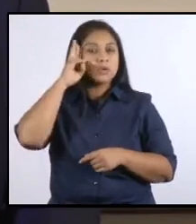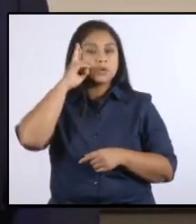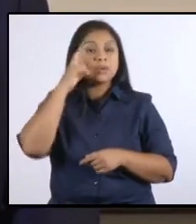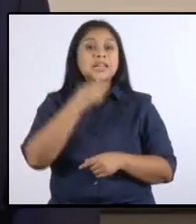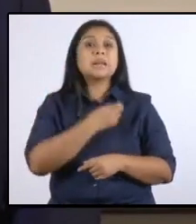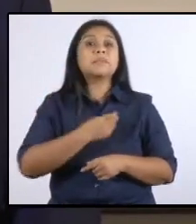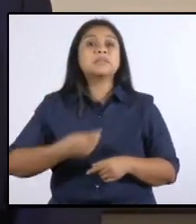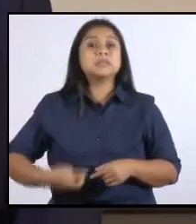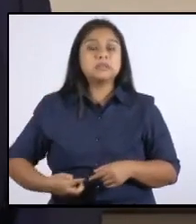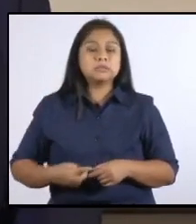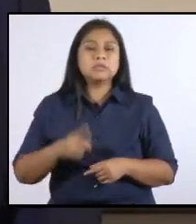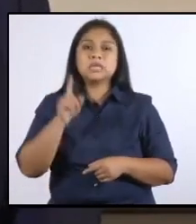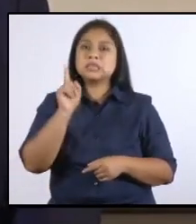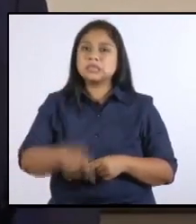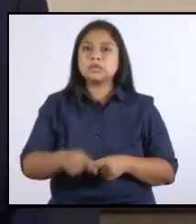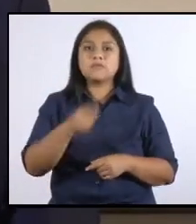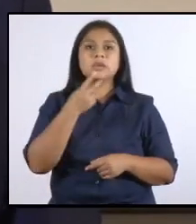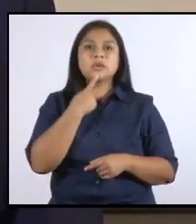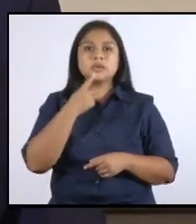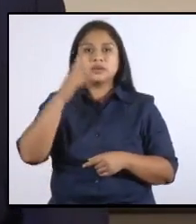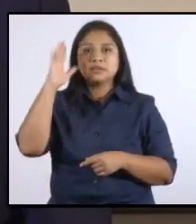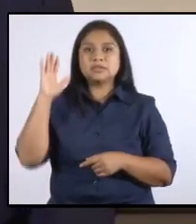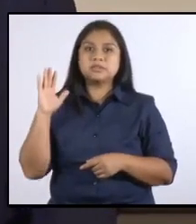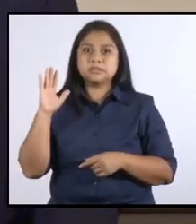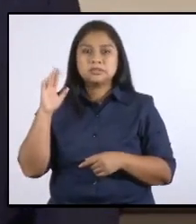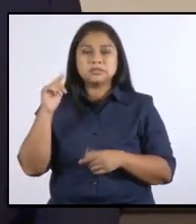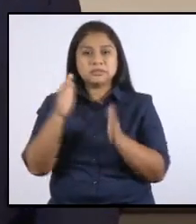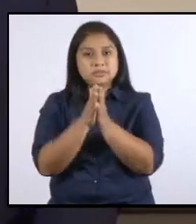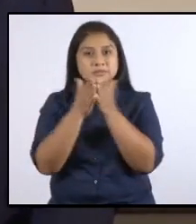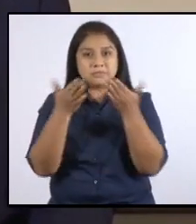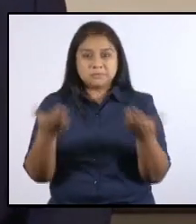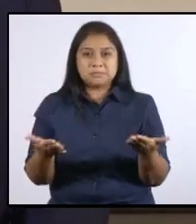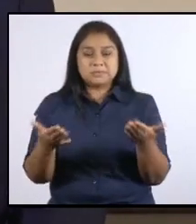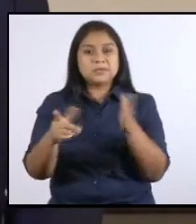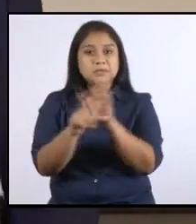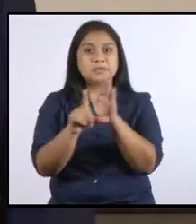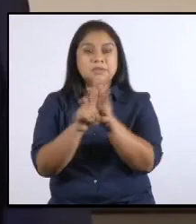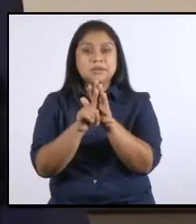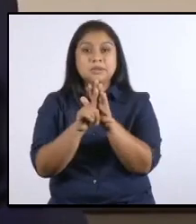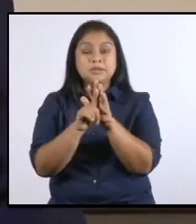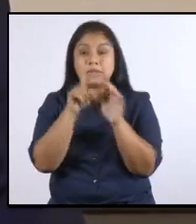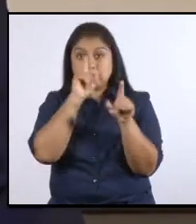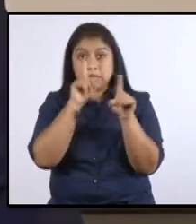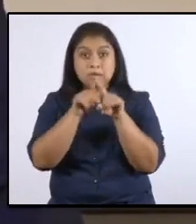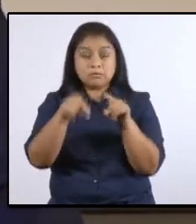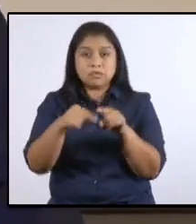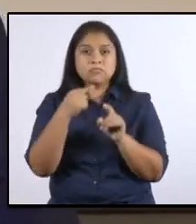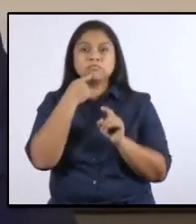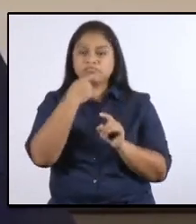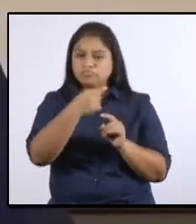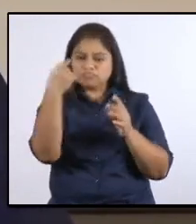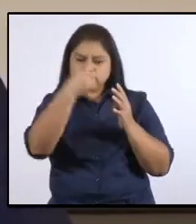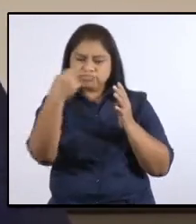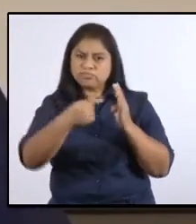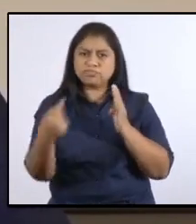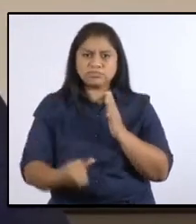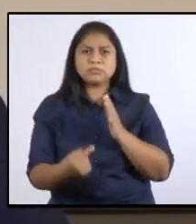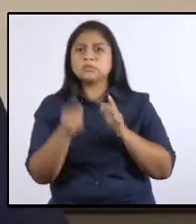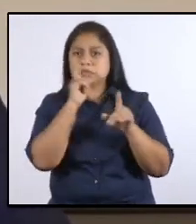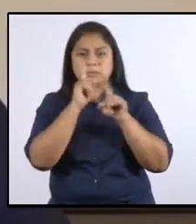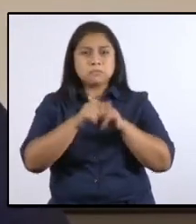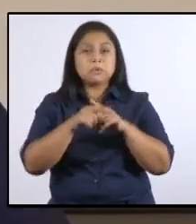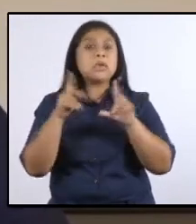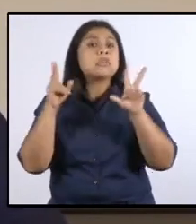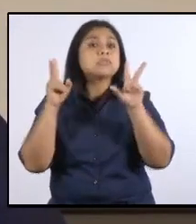debe cumplir y hacer cumplir la Constitución y las leyes, dictar las disposiciones que sean necesarias en los casos de